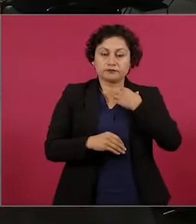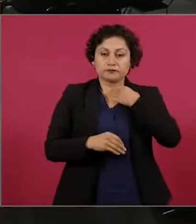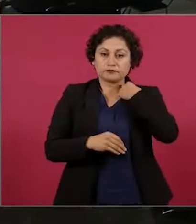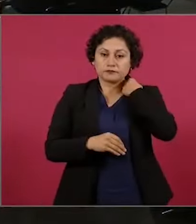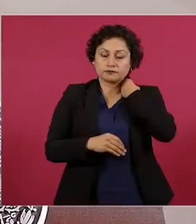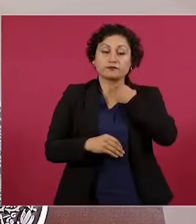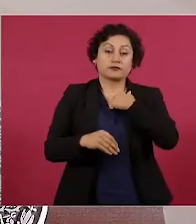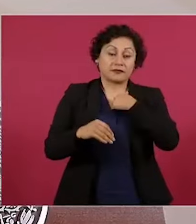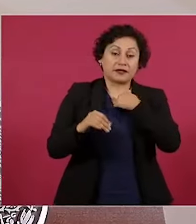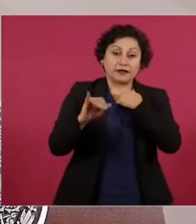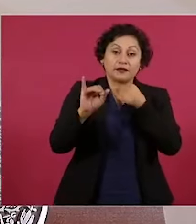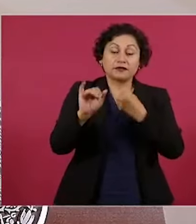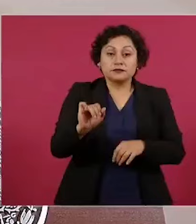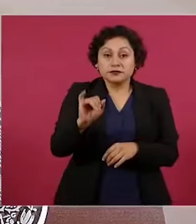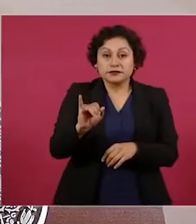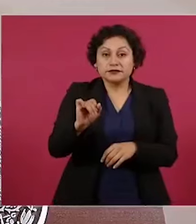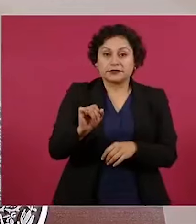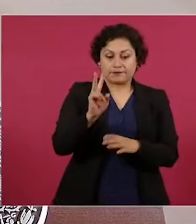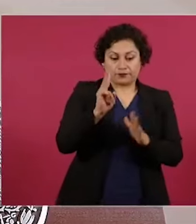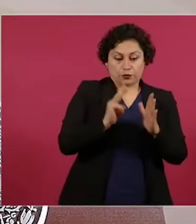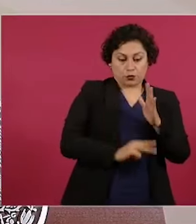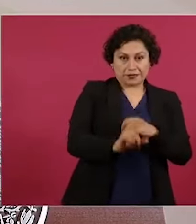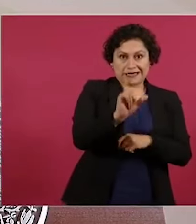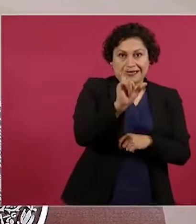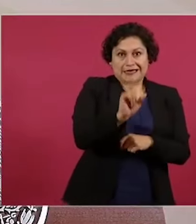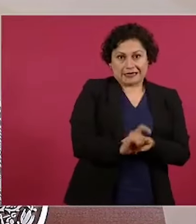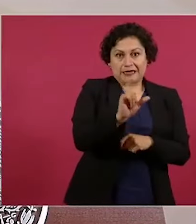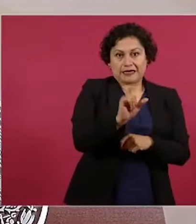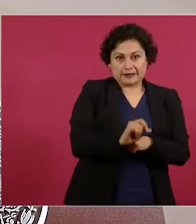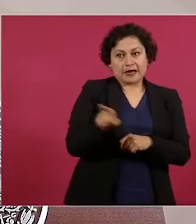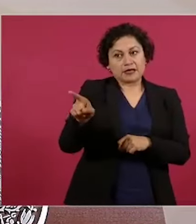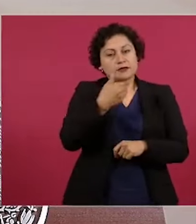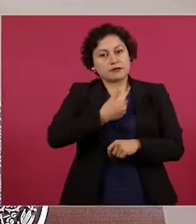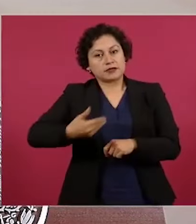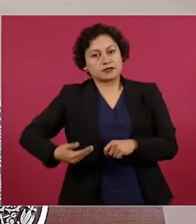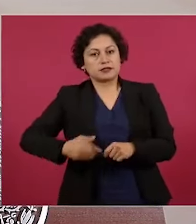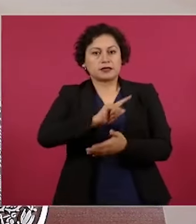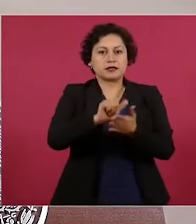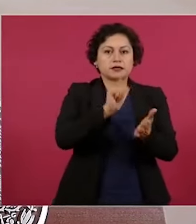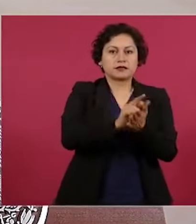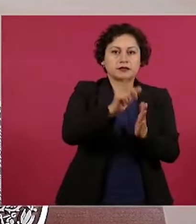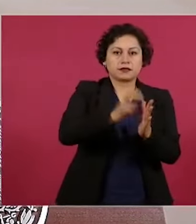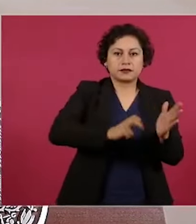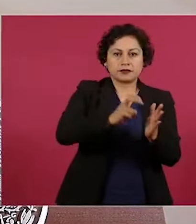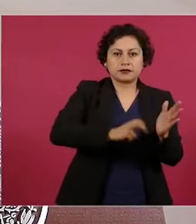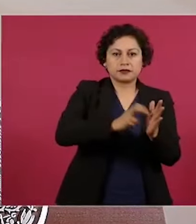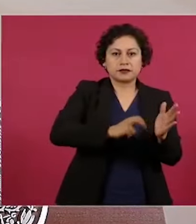las reformas en 2020 que hizo el presidente en compañía de los sectores obrero y patronal tiene que ver con que